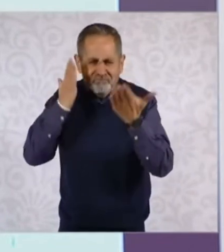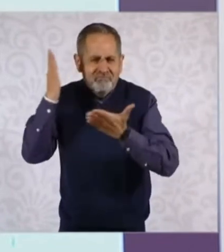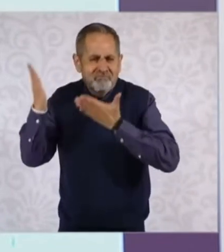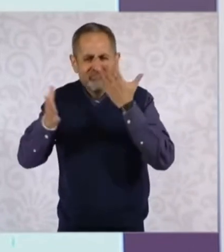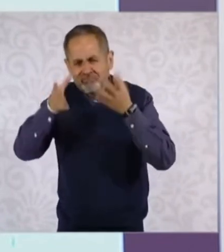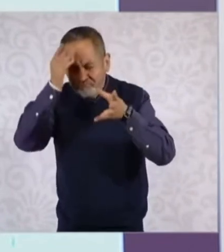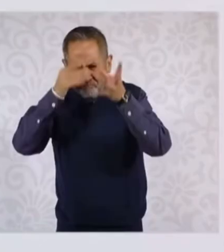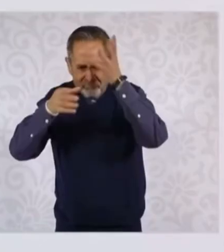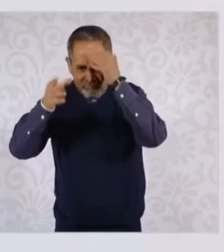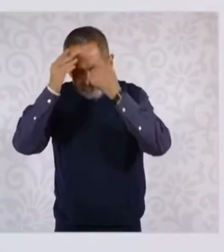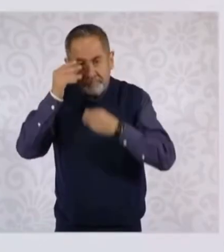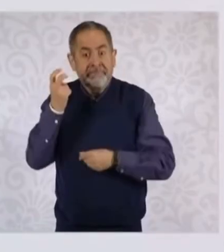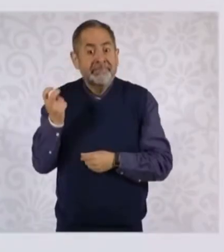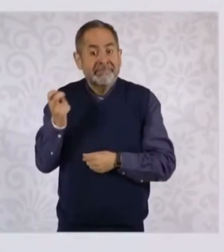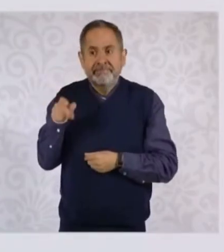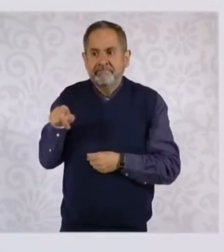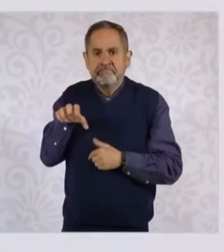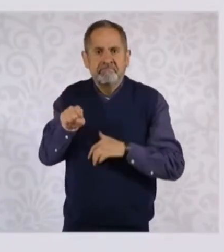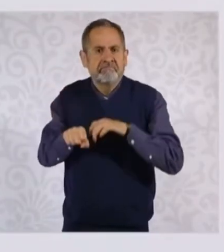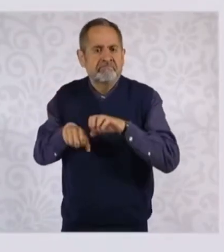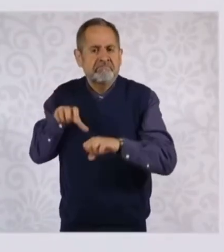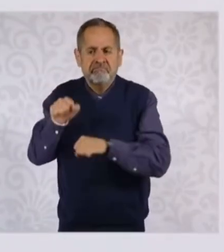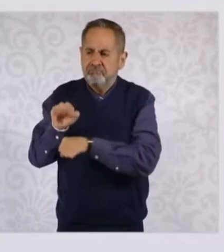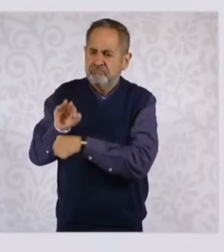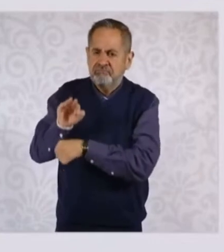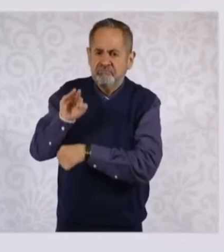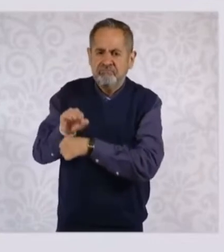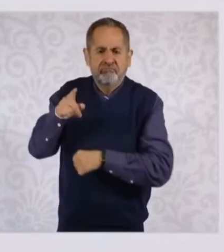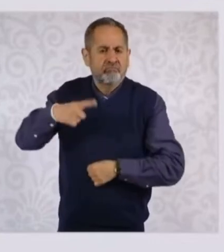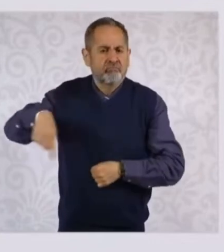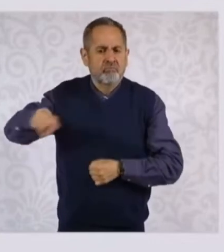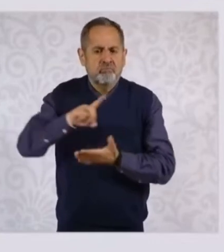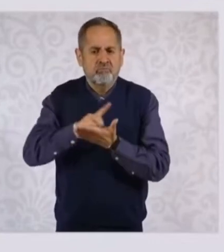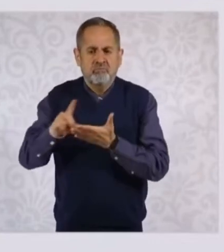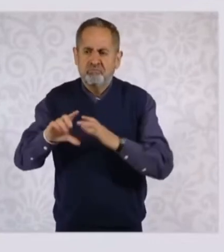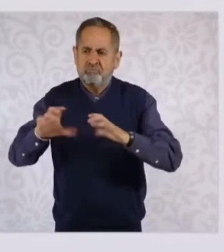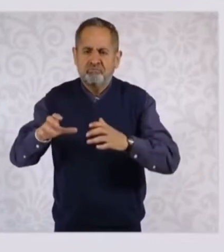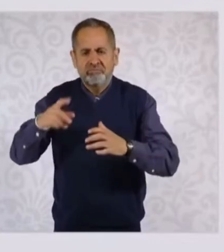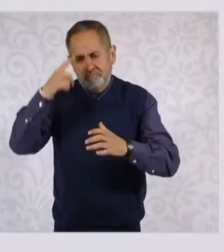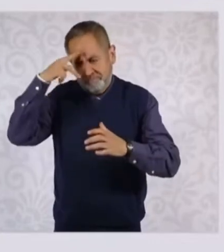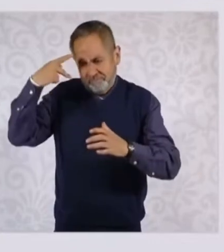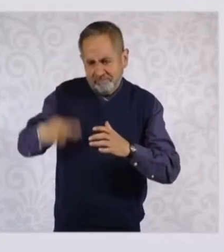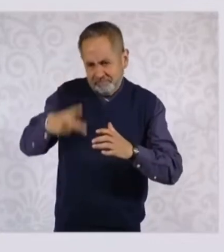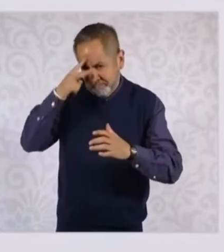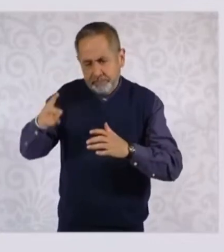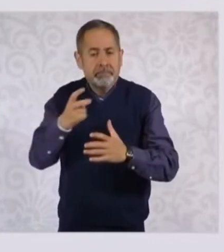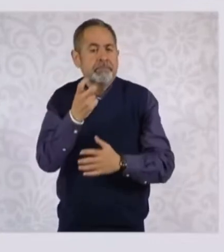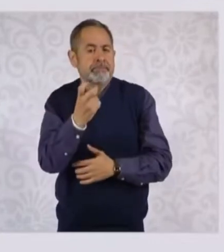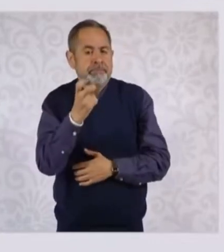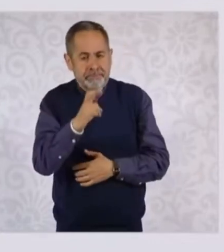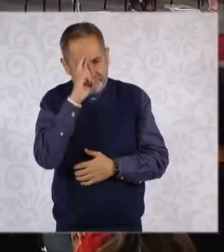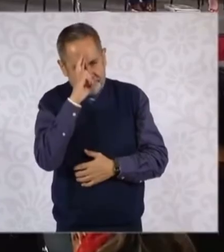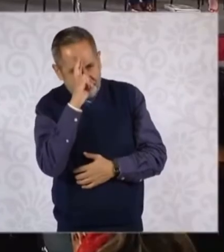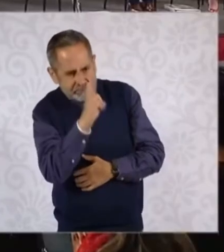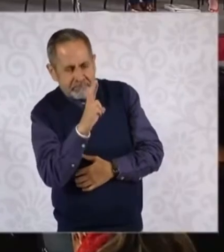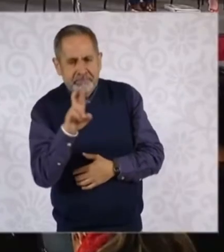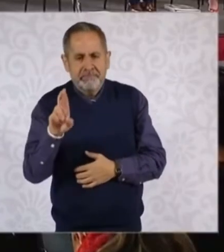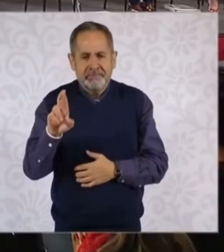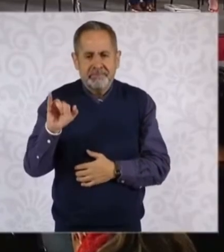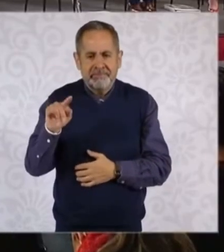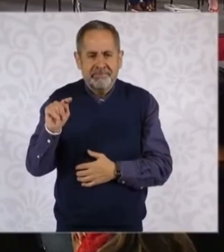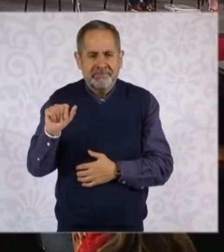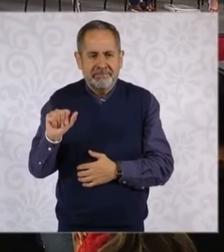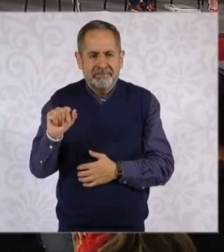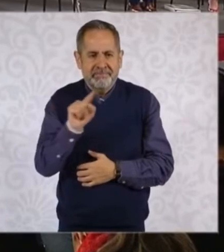conquista de más derechos para las mujeres en todo el país. Por eso, en homenaje a Rita Cetina